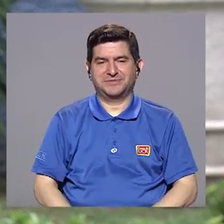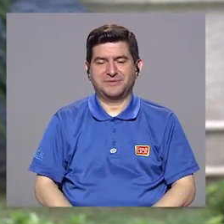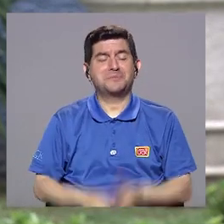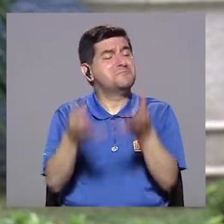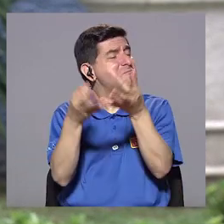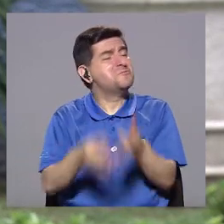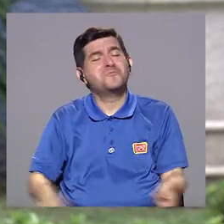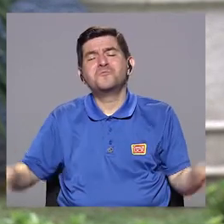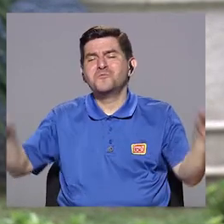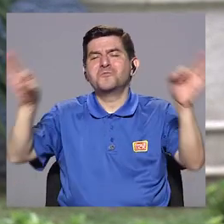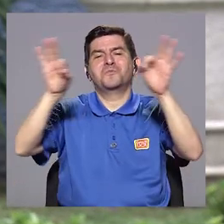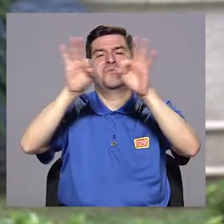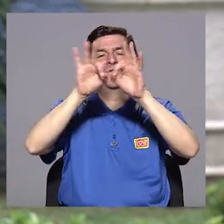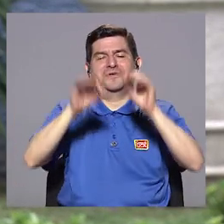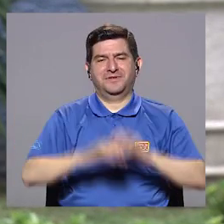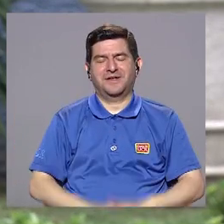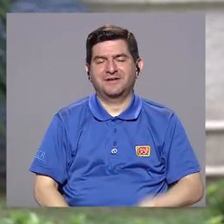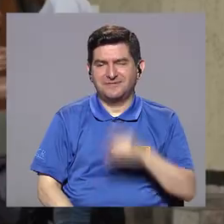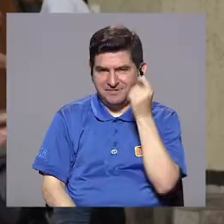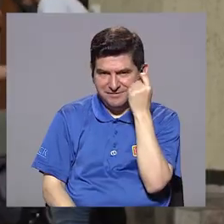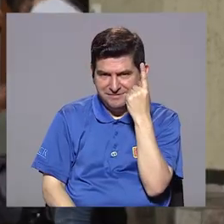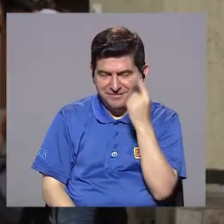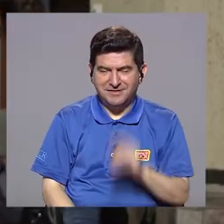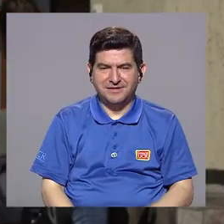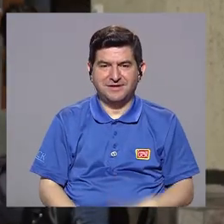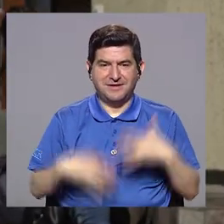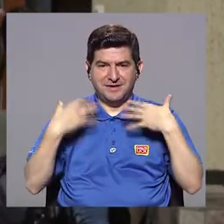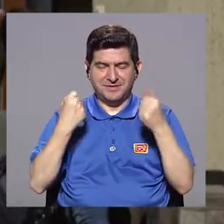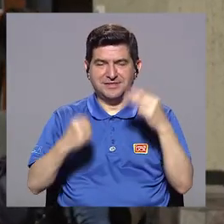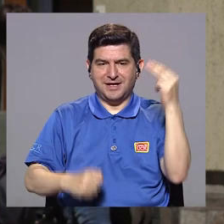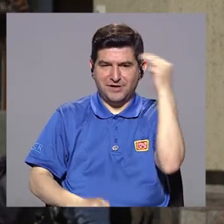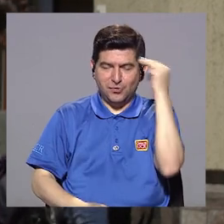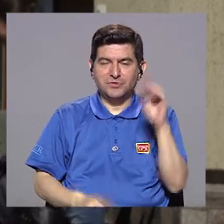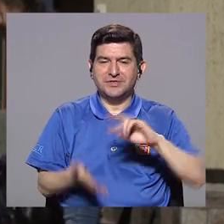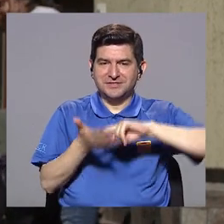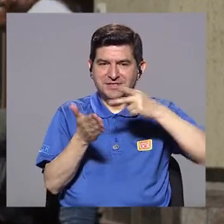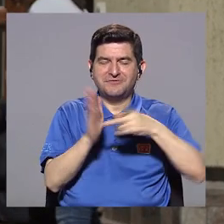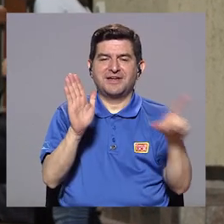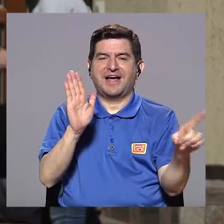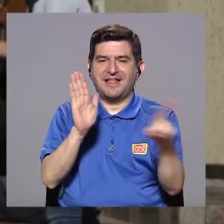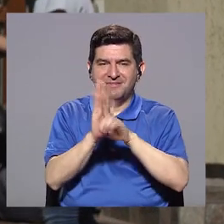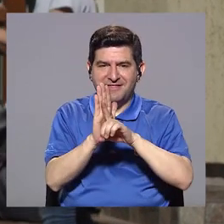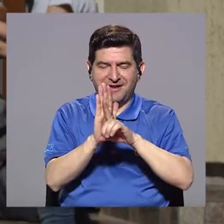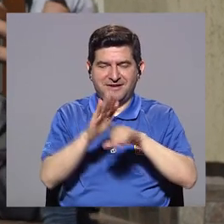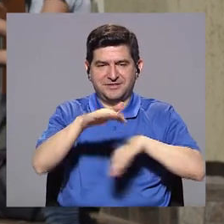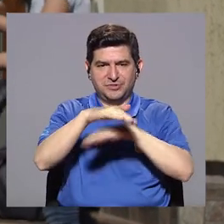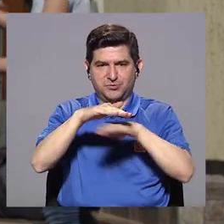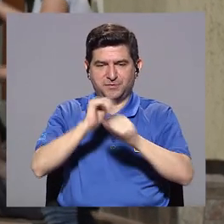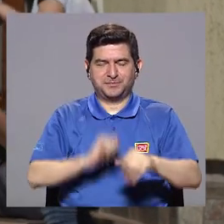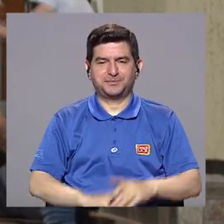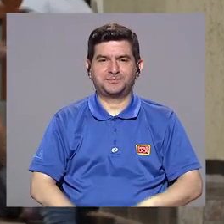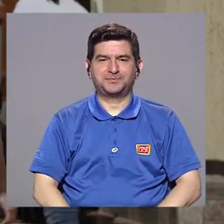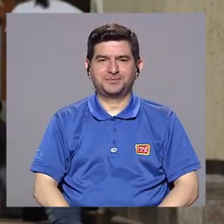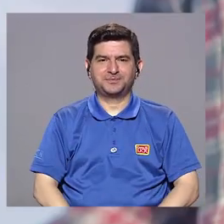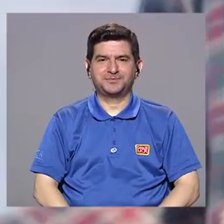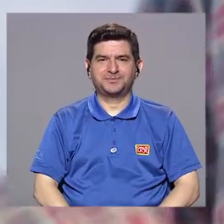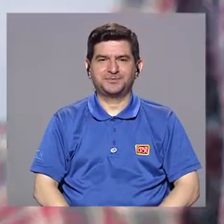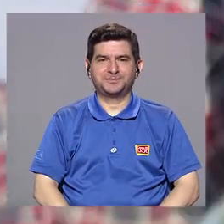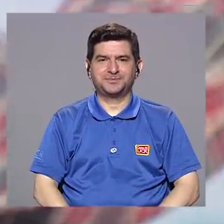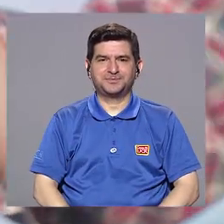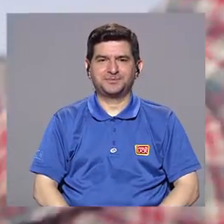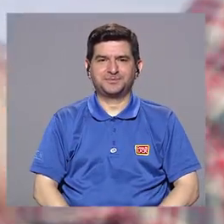súper importante entender que la salud mental es un derecho, es un derecho fundamental. Por lo tanto,